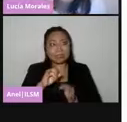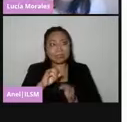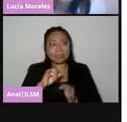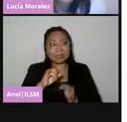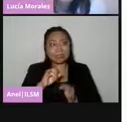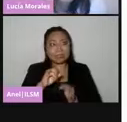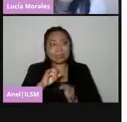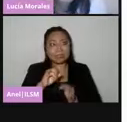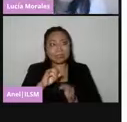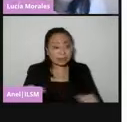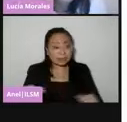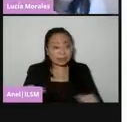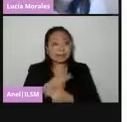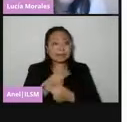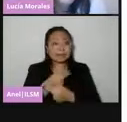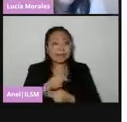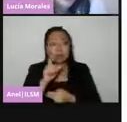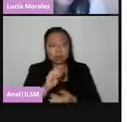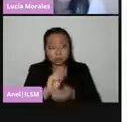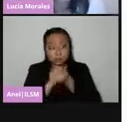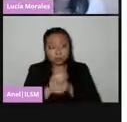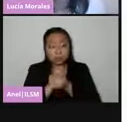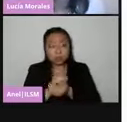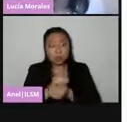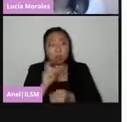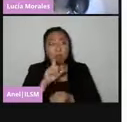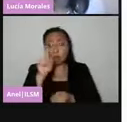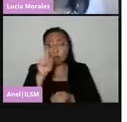sorteado previamente por el Consejo General.